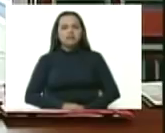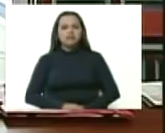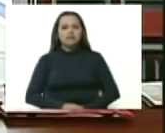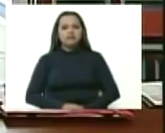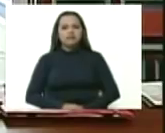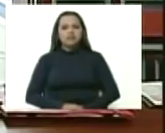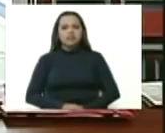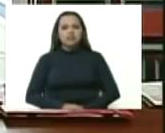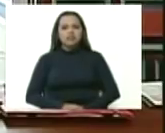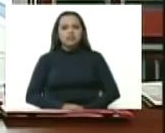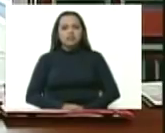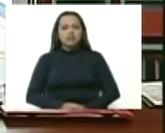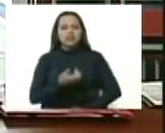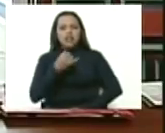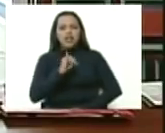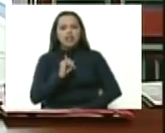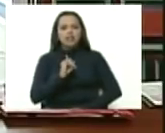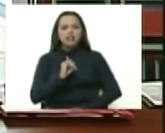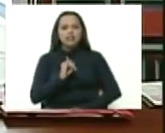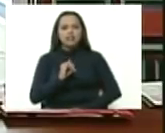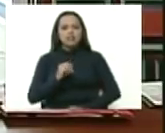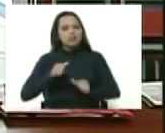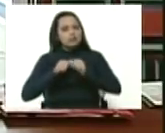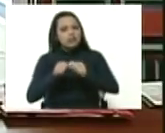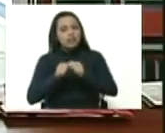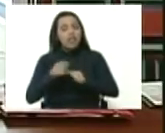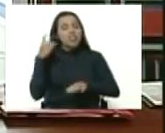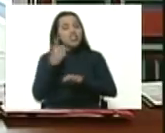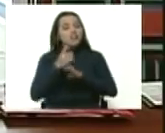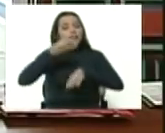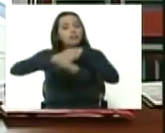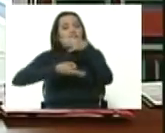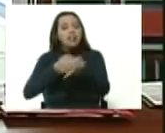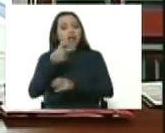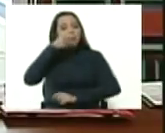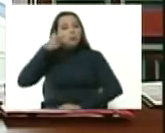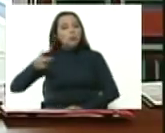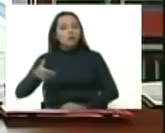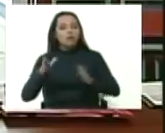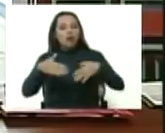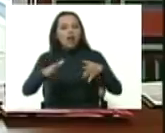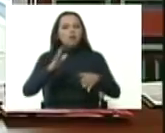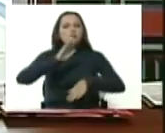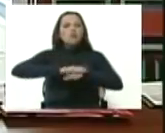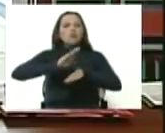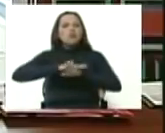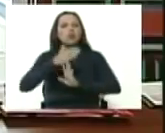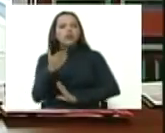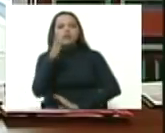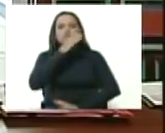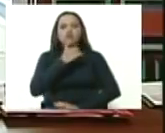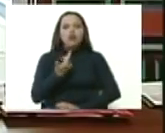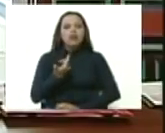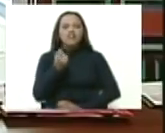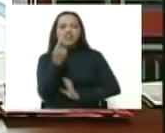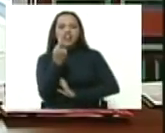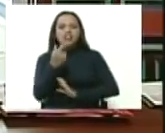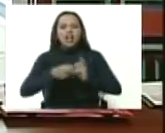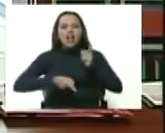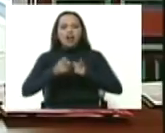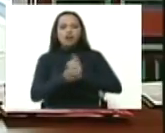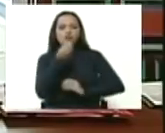Si eso va a suceder, hay que explicarle al pueblo de ese CLAP por qué esta quincena